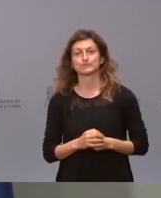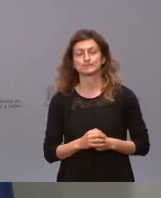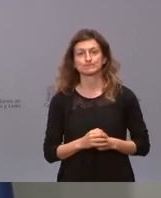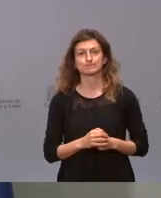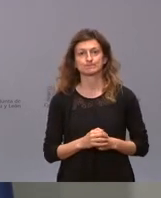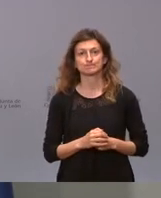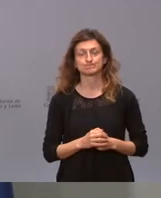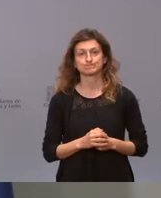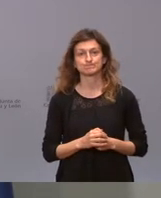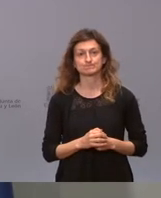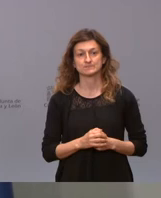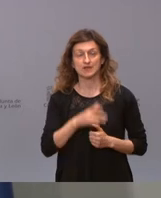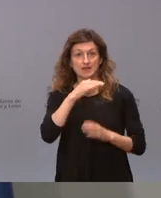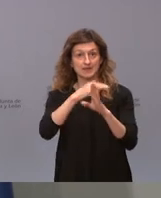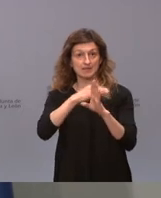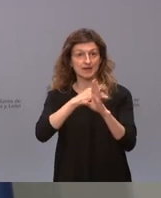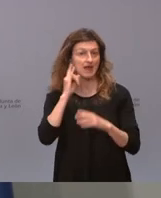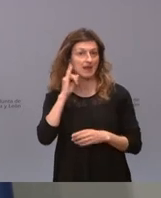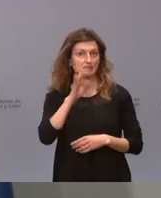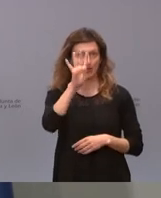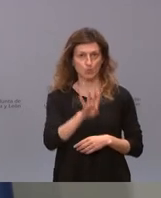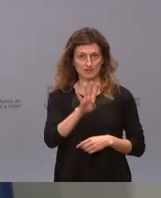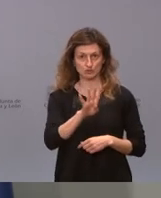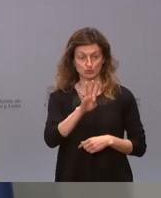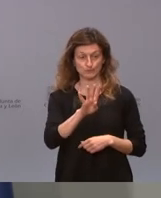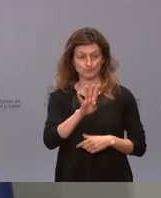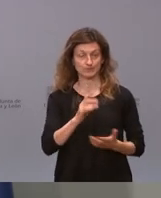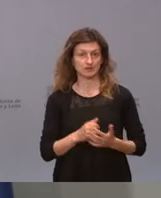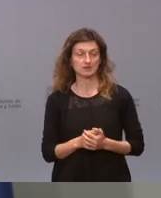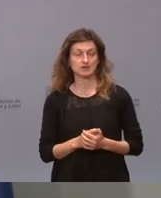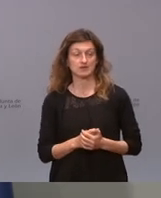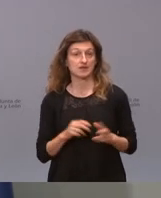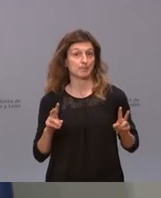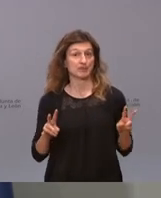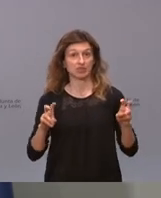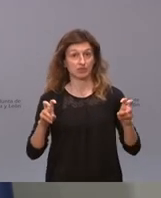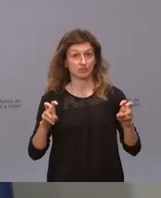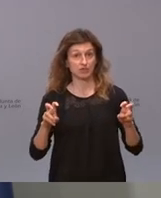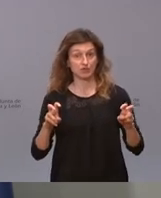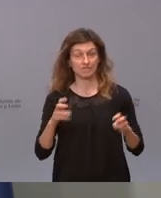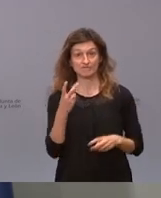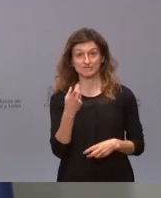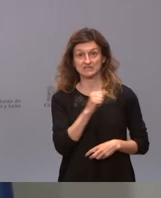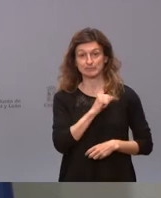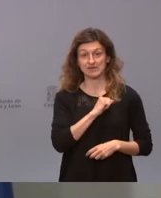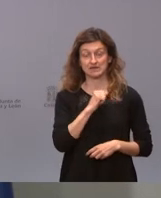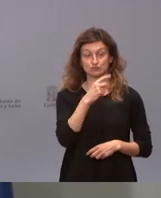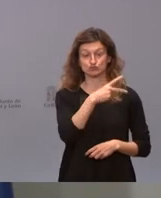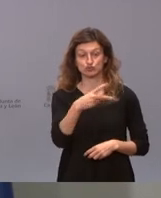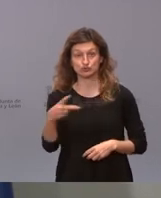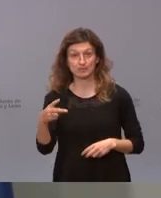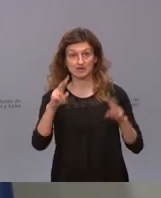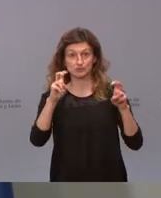y está en nivel de alarma 4 hasta que no pasen en principio dos semanas con las nuevas medidas que se